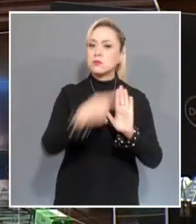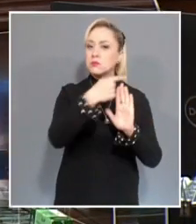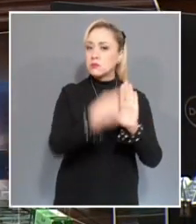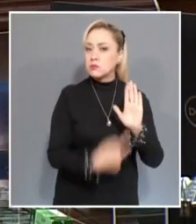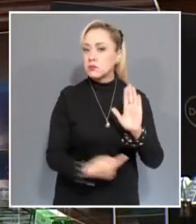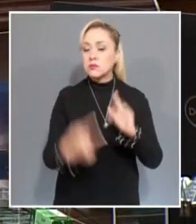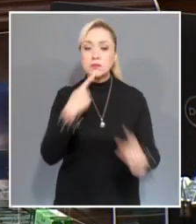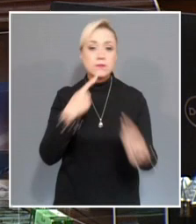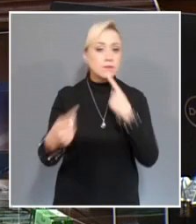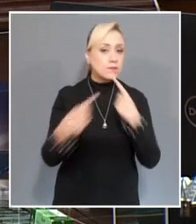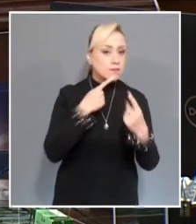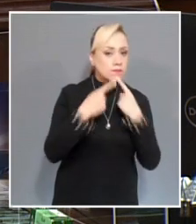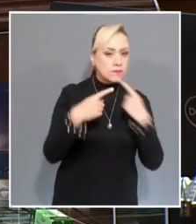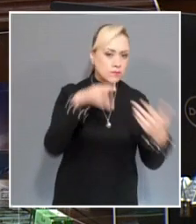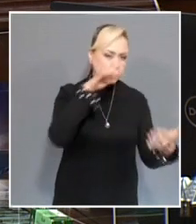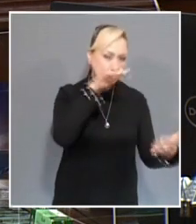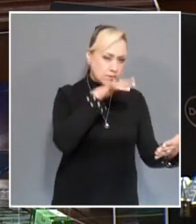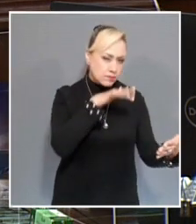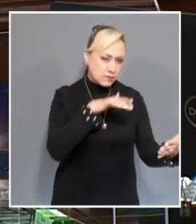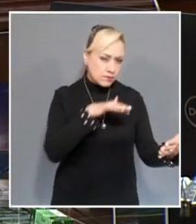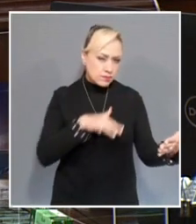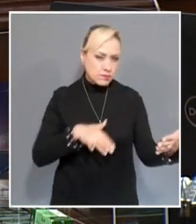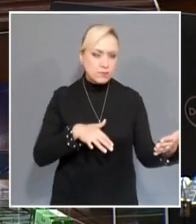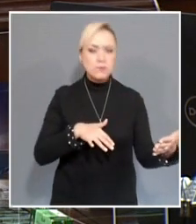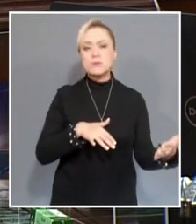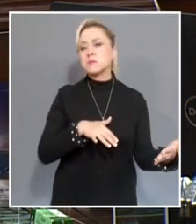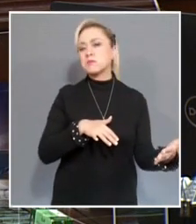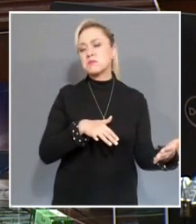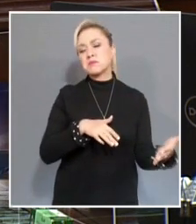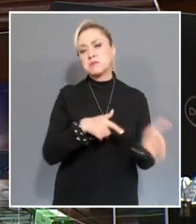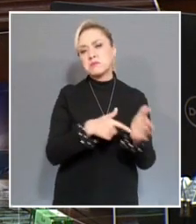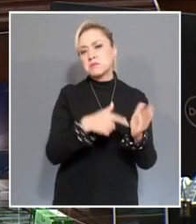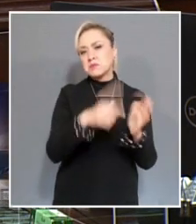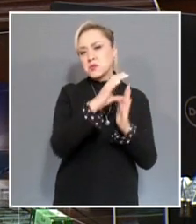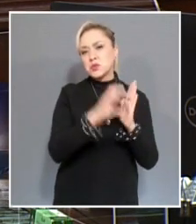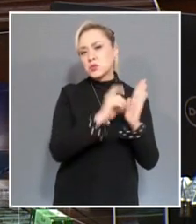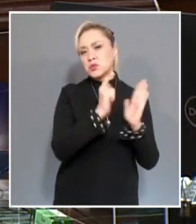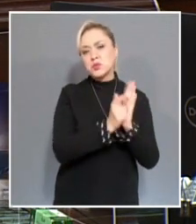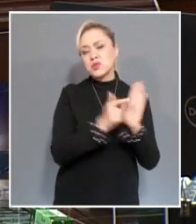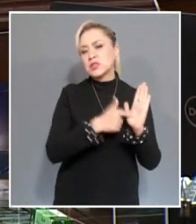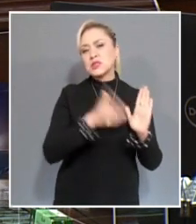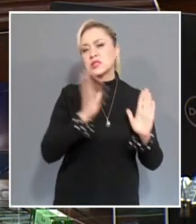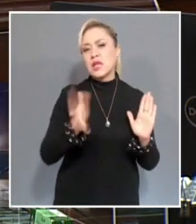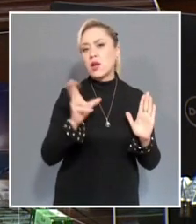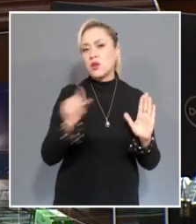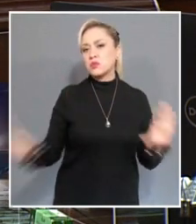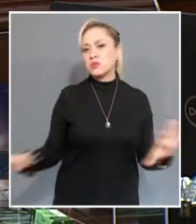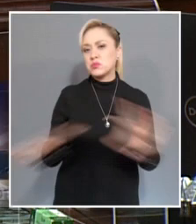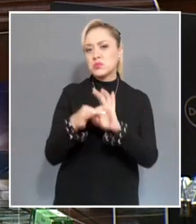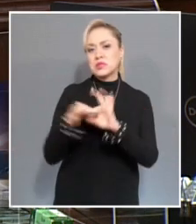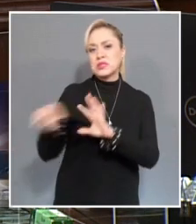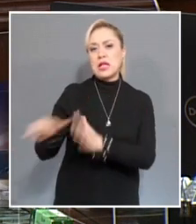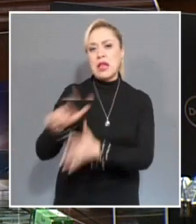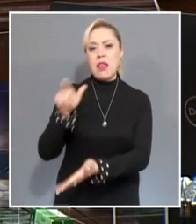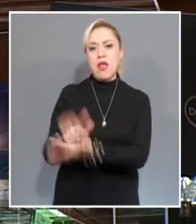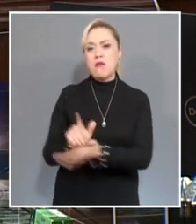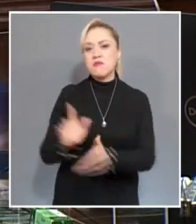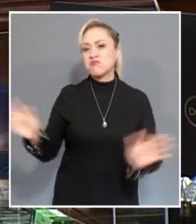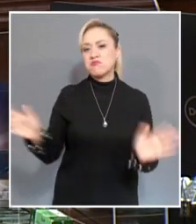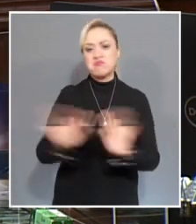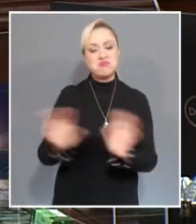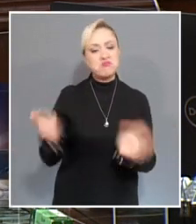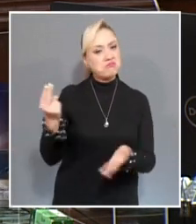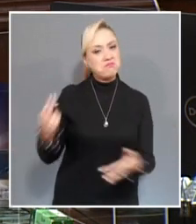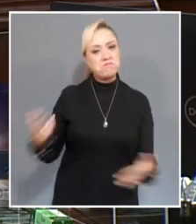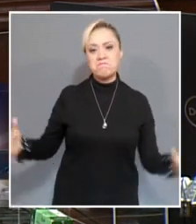si bien se reconoce que hay una finalidad constitucionalmente válida, no supera la segunda grada del test,